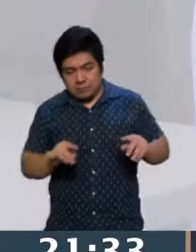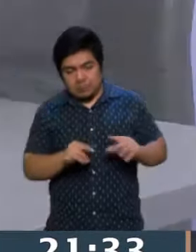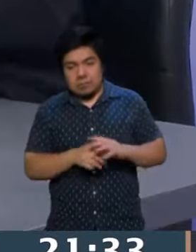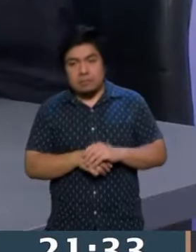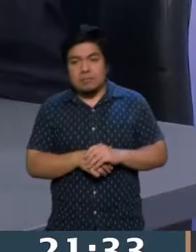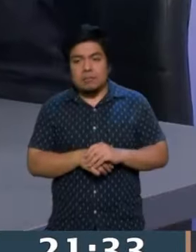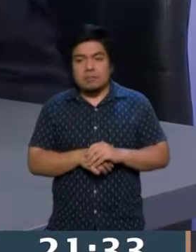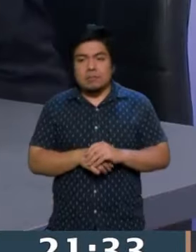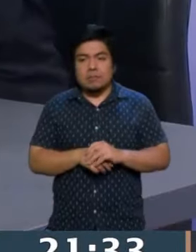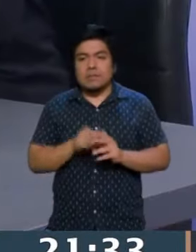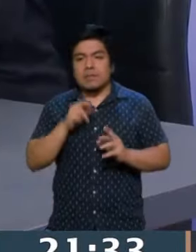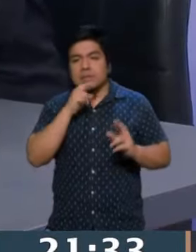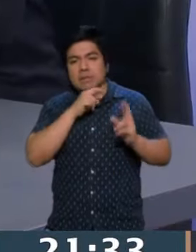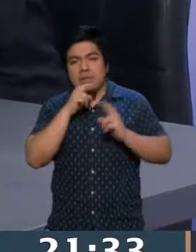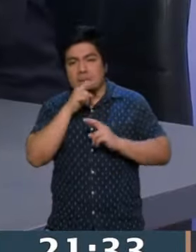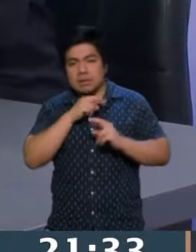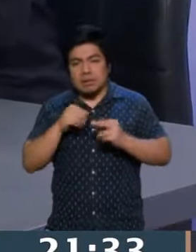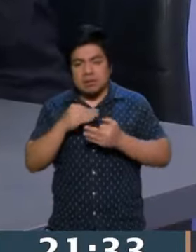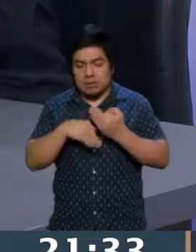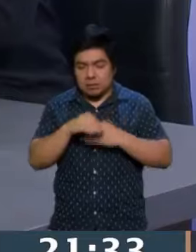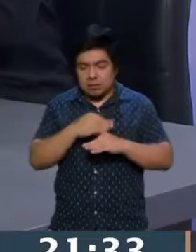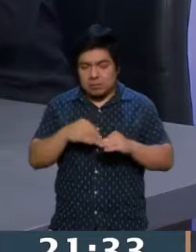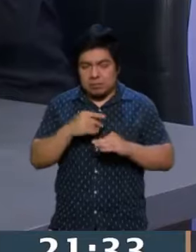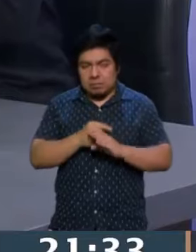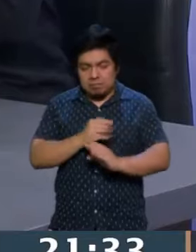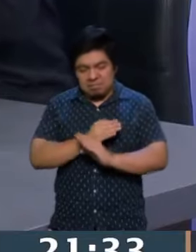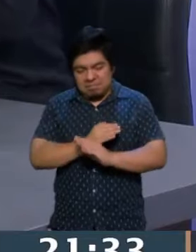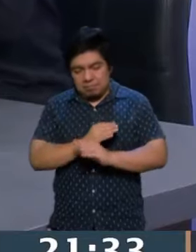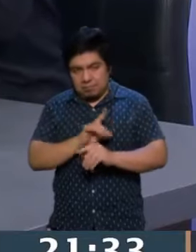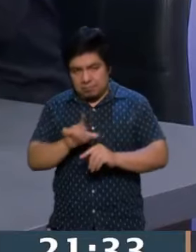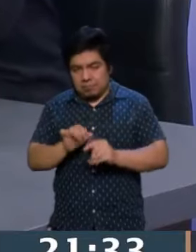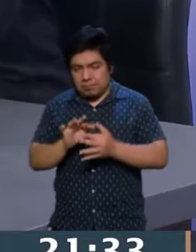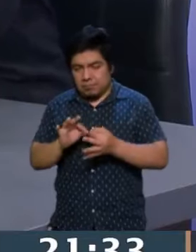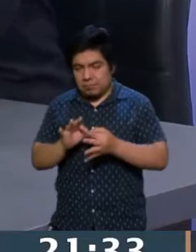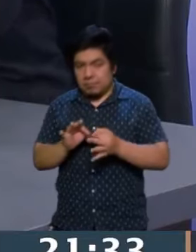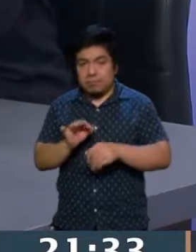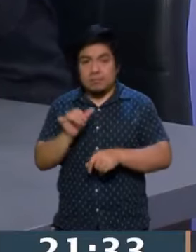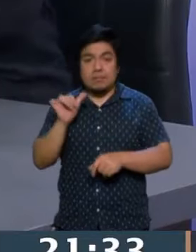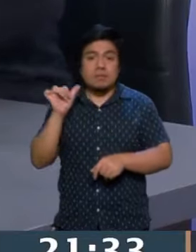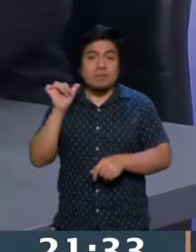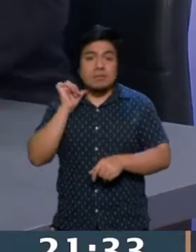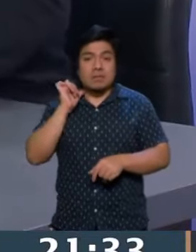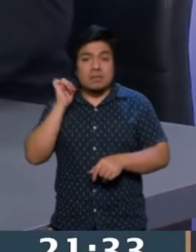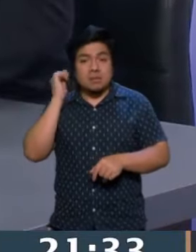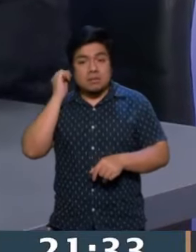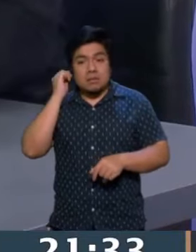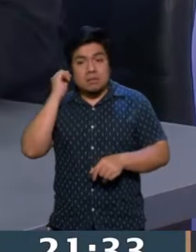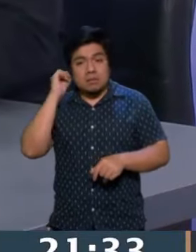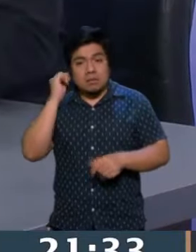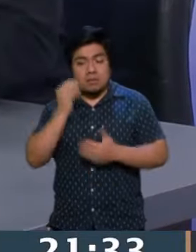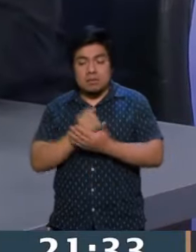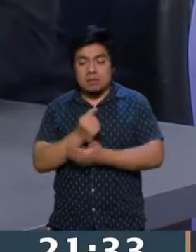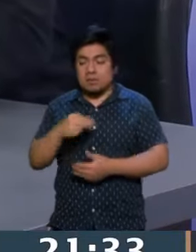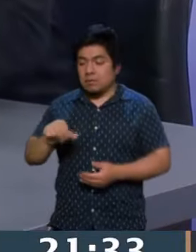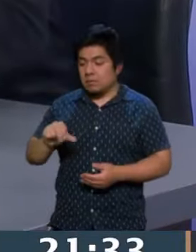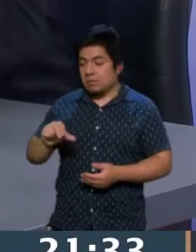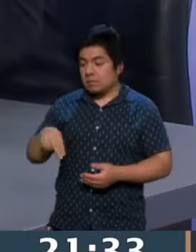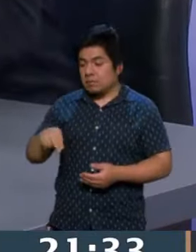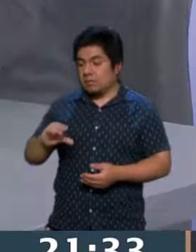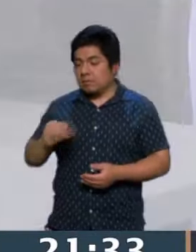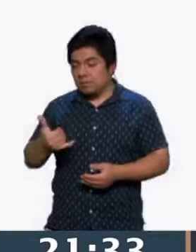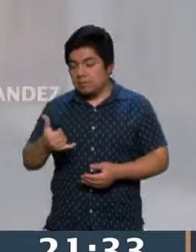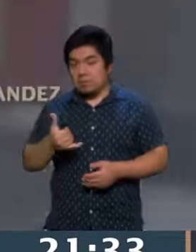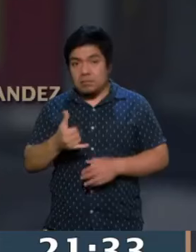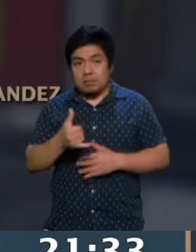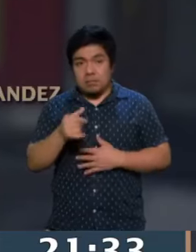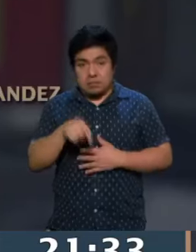Y para que podamos hablar sobre la tasa de rechazo. En Azcapuzarco ganaría Nancy Núñez, hoy al corte, el